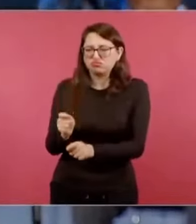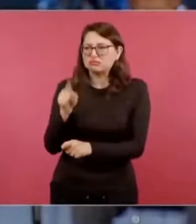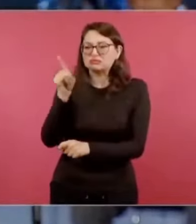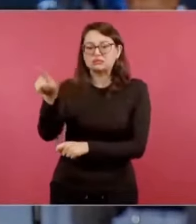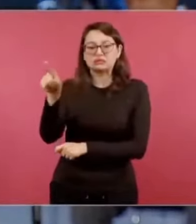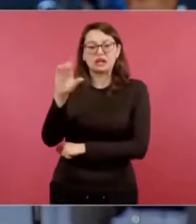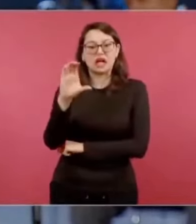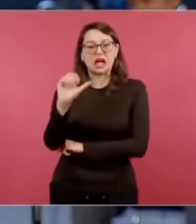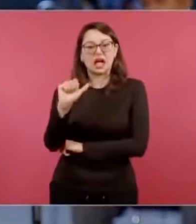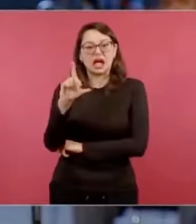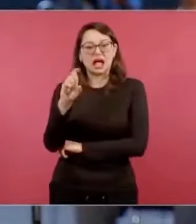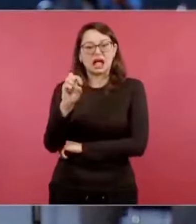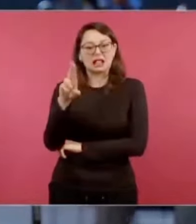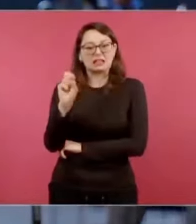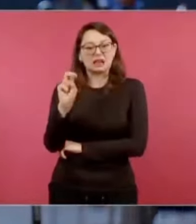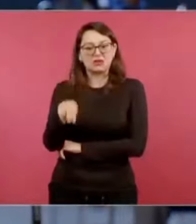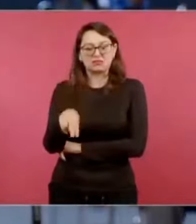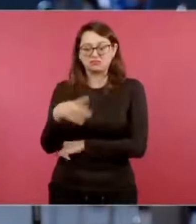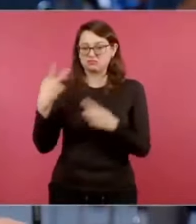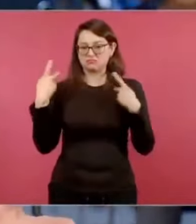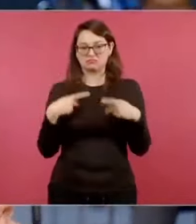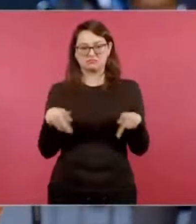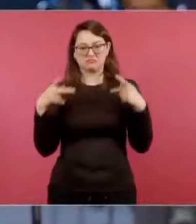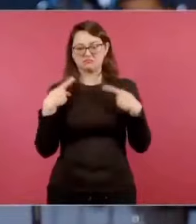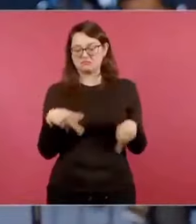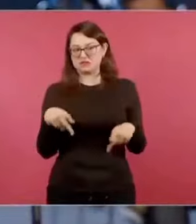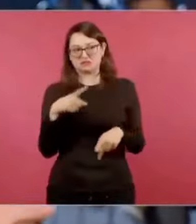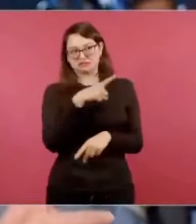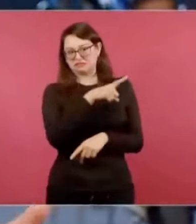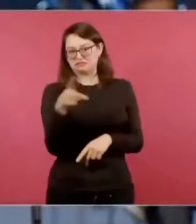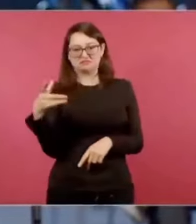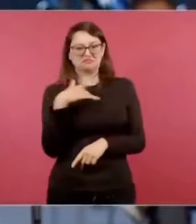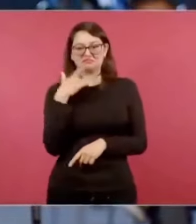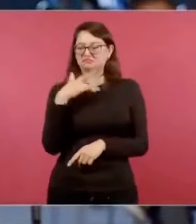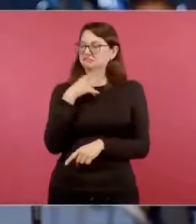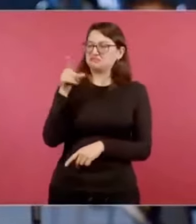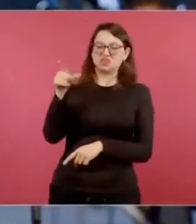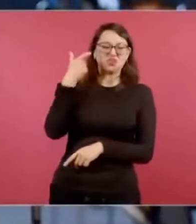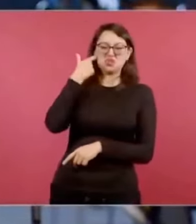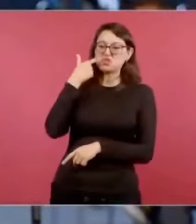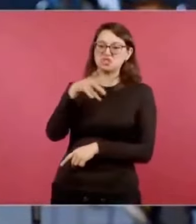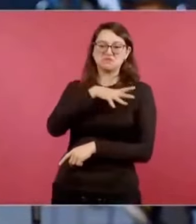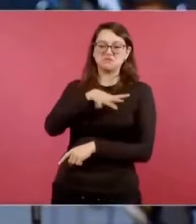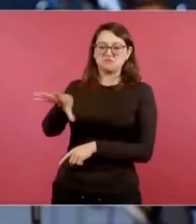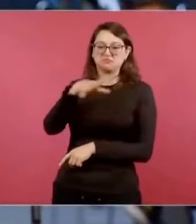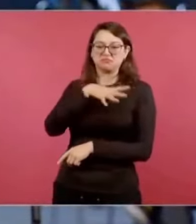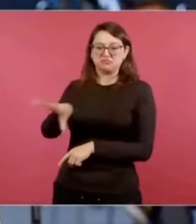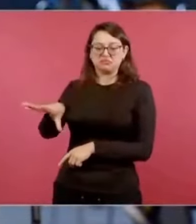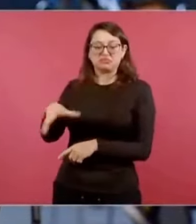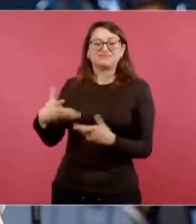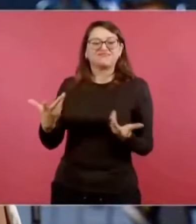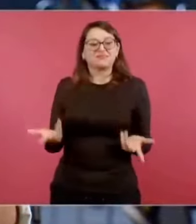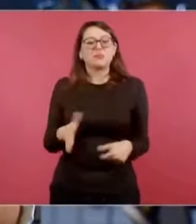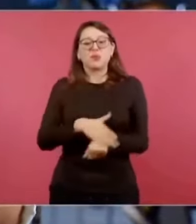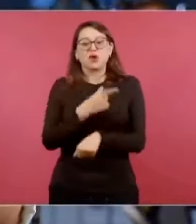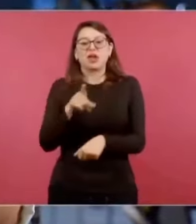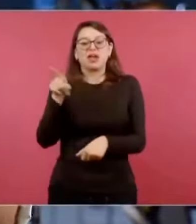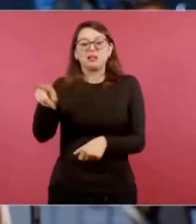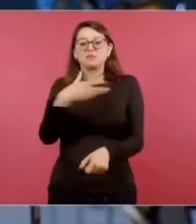La gente rechaza que esté ahí, siendo que fue una persona que estuvo en el cargo de manera espuria. Entonces,